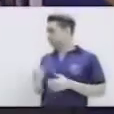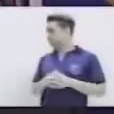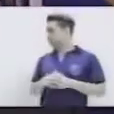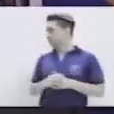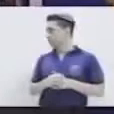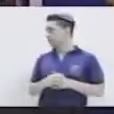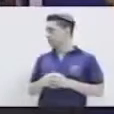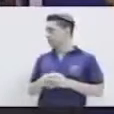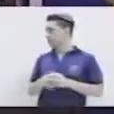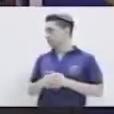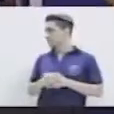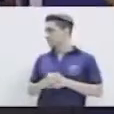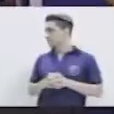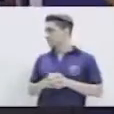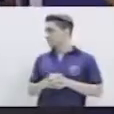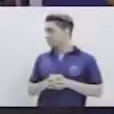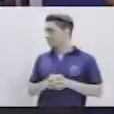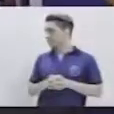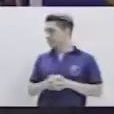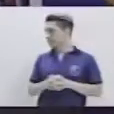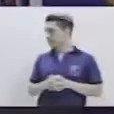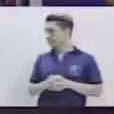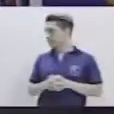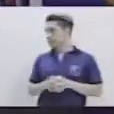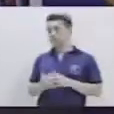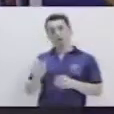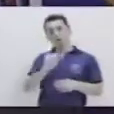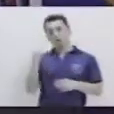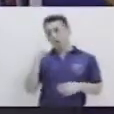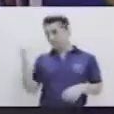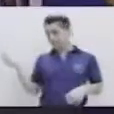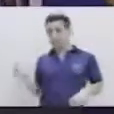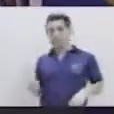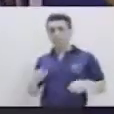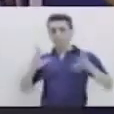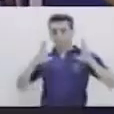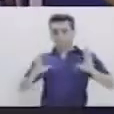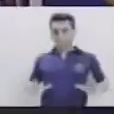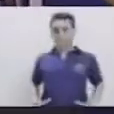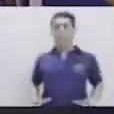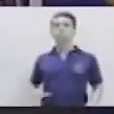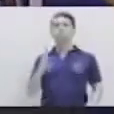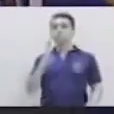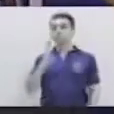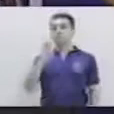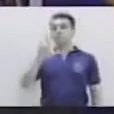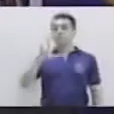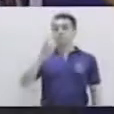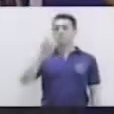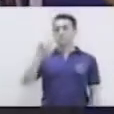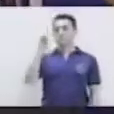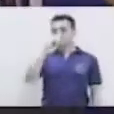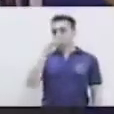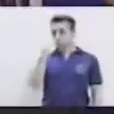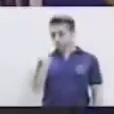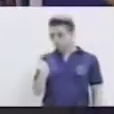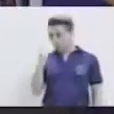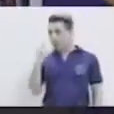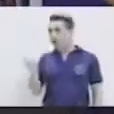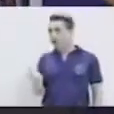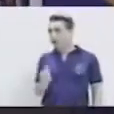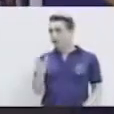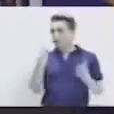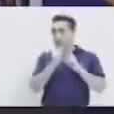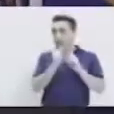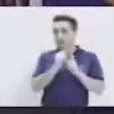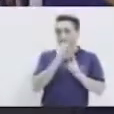Veamos. ¿Otra? Una blusa. ¿Dónde lleva la combinación al